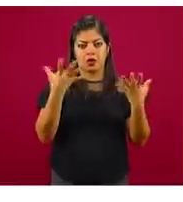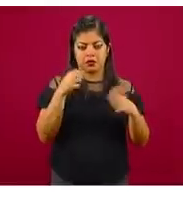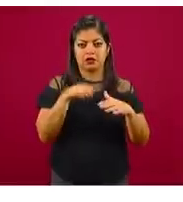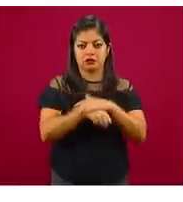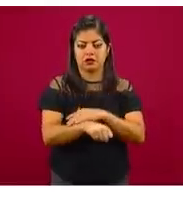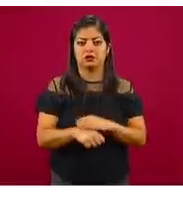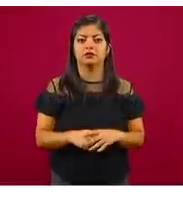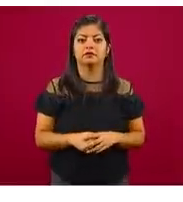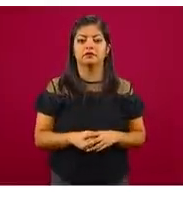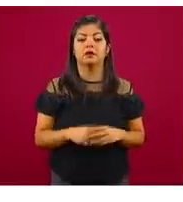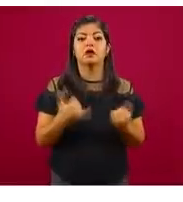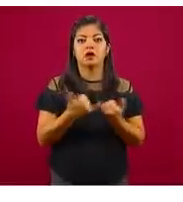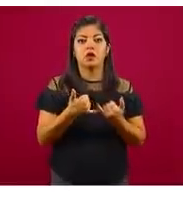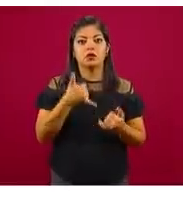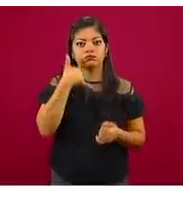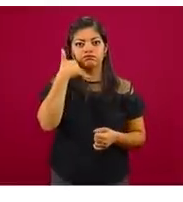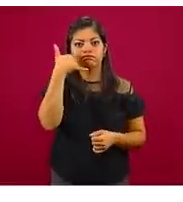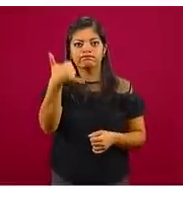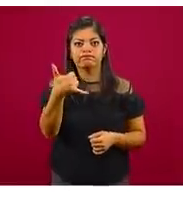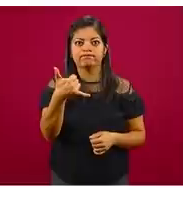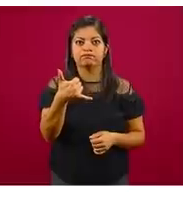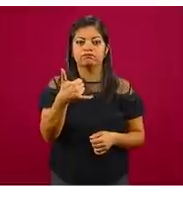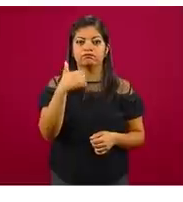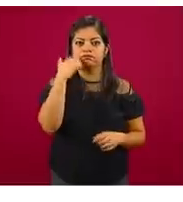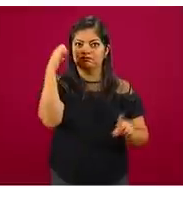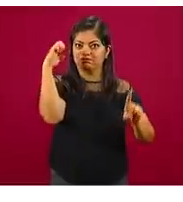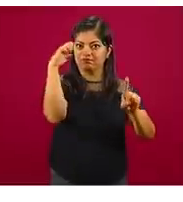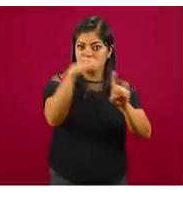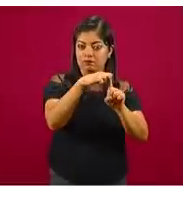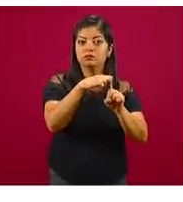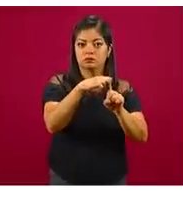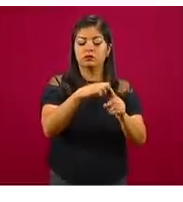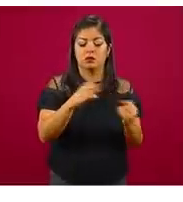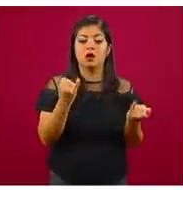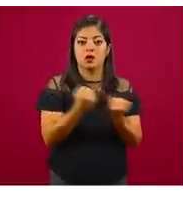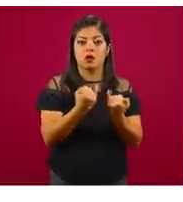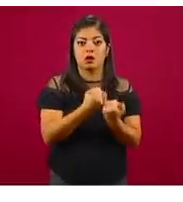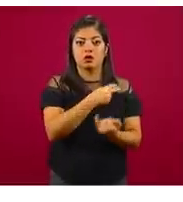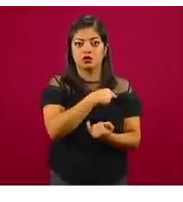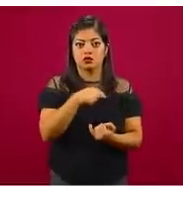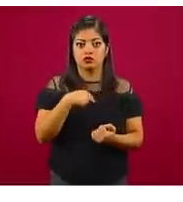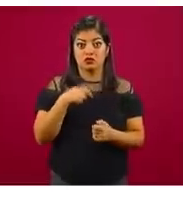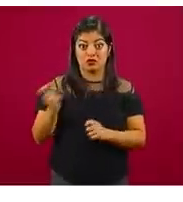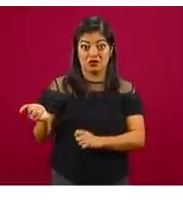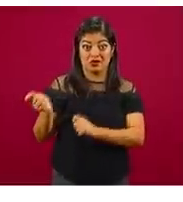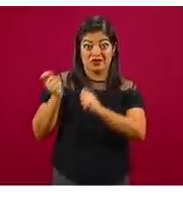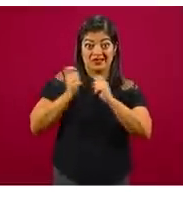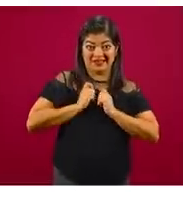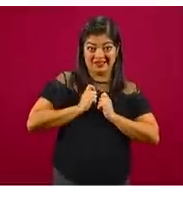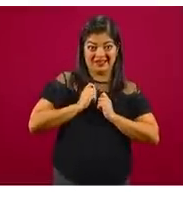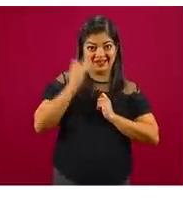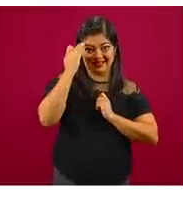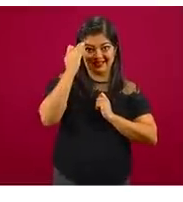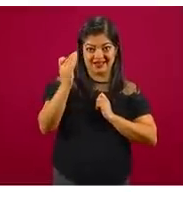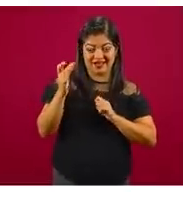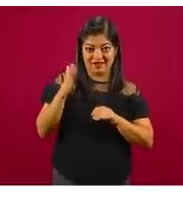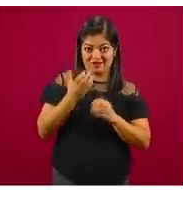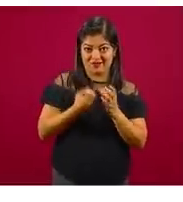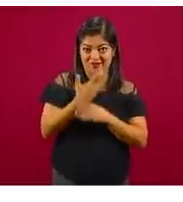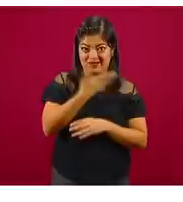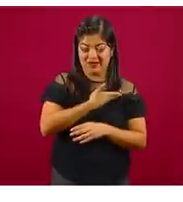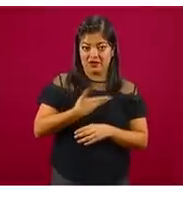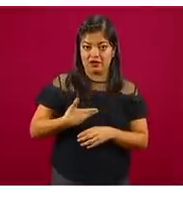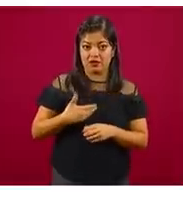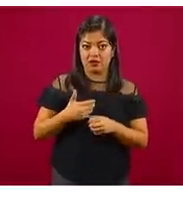Extorsión, también aquí recibimos nosotros la administración, hubo una alza,